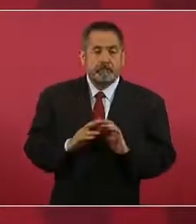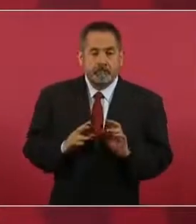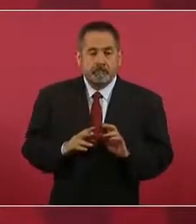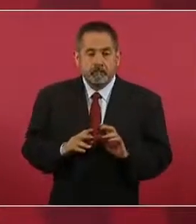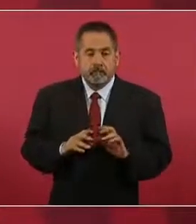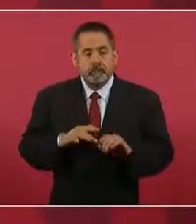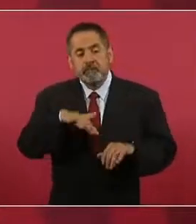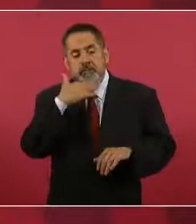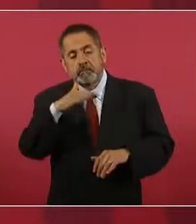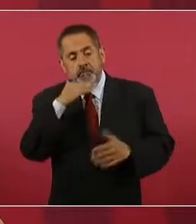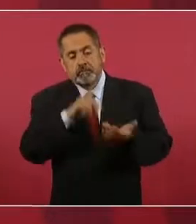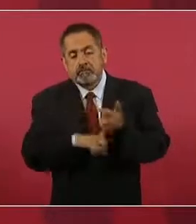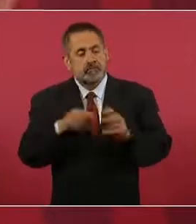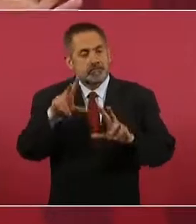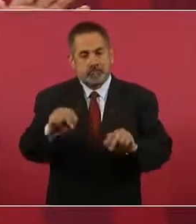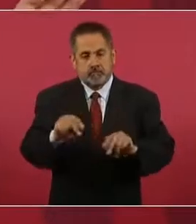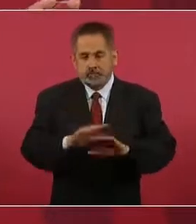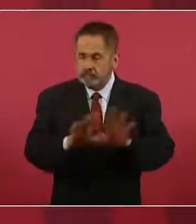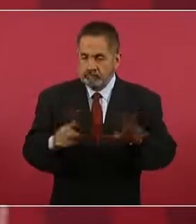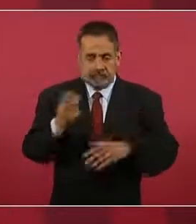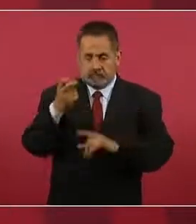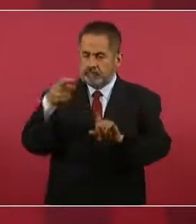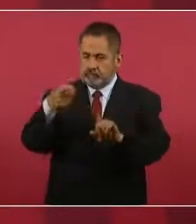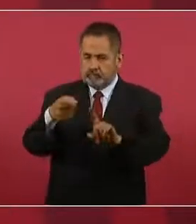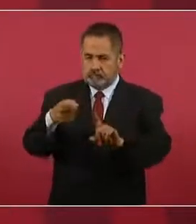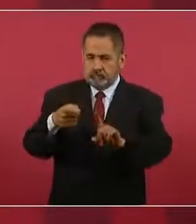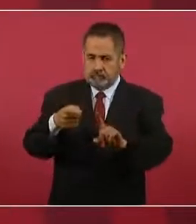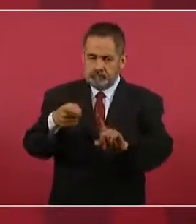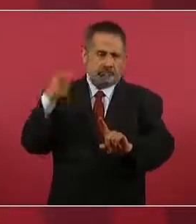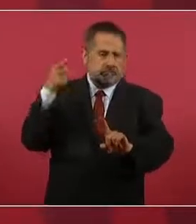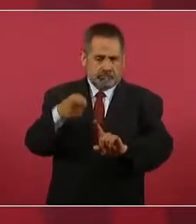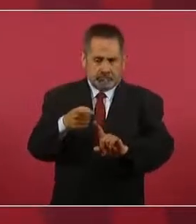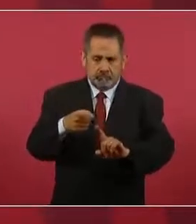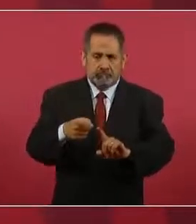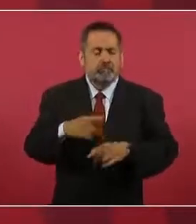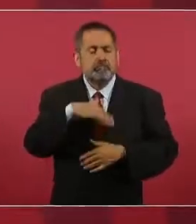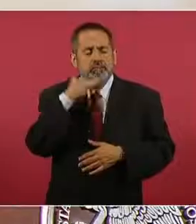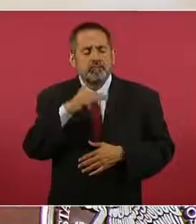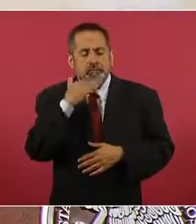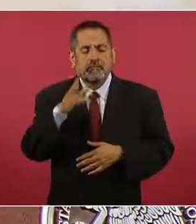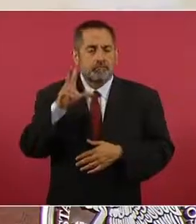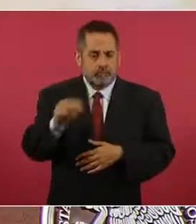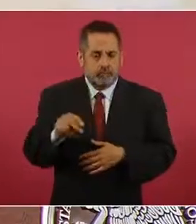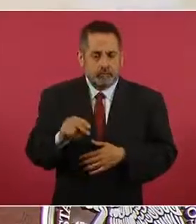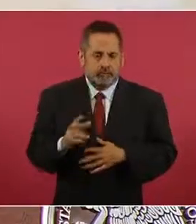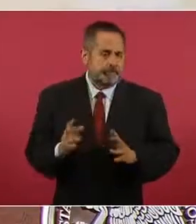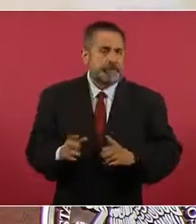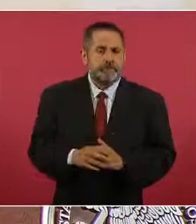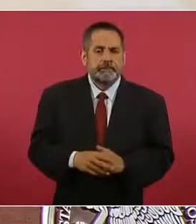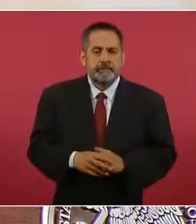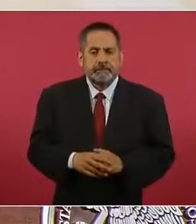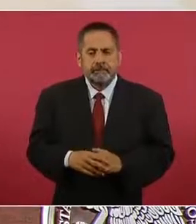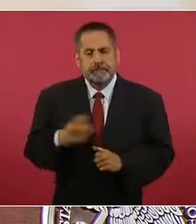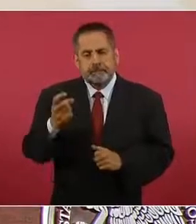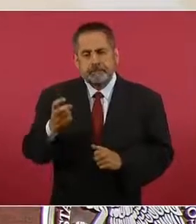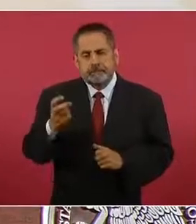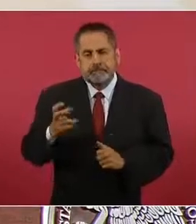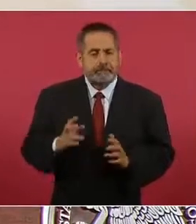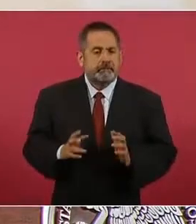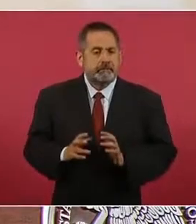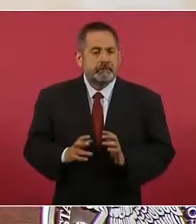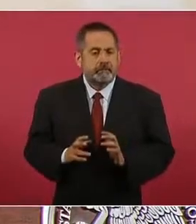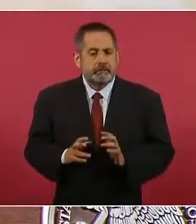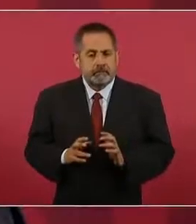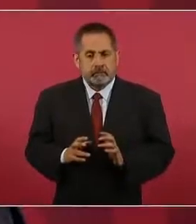permitir la corrupción. Efectivamente. Eso es todo, porque estamos